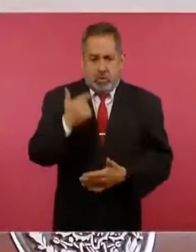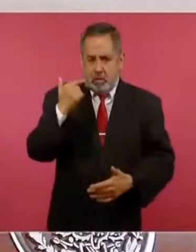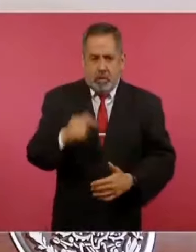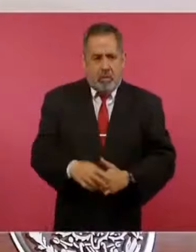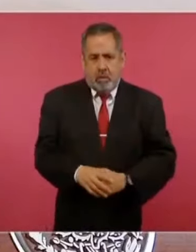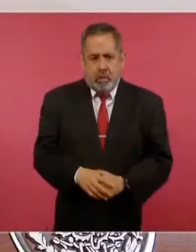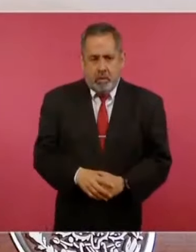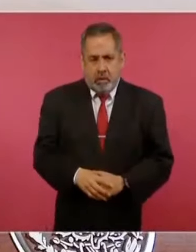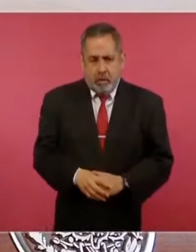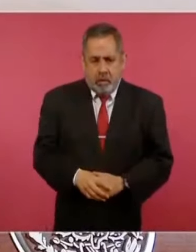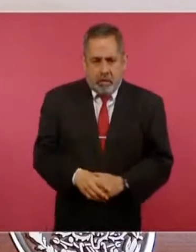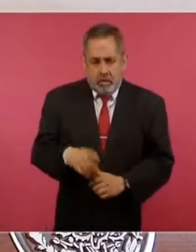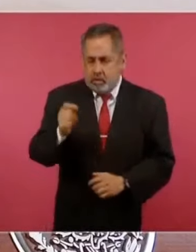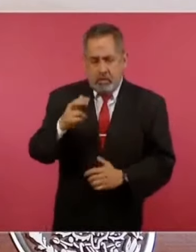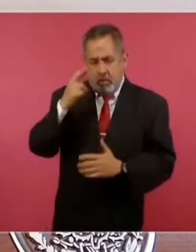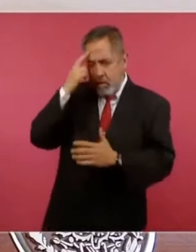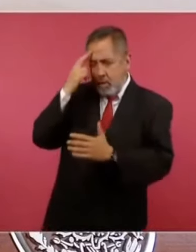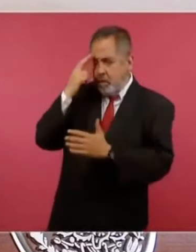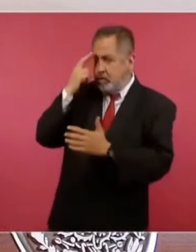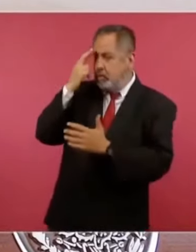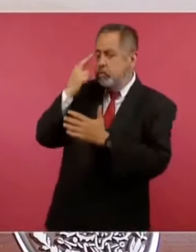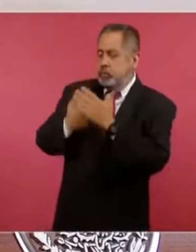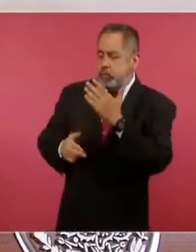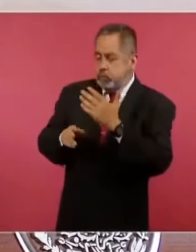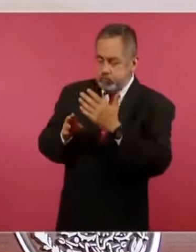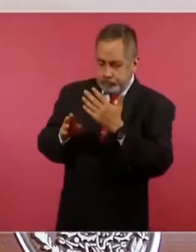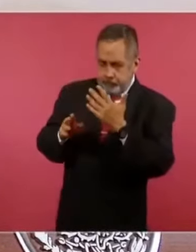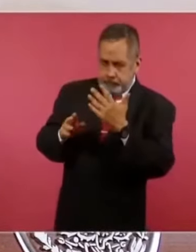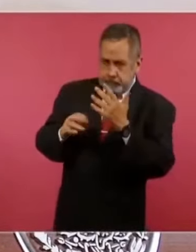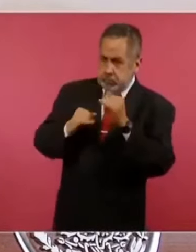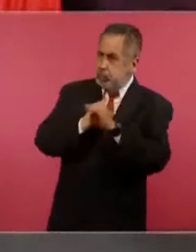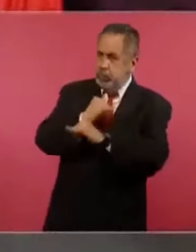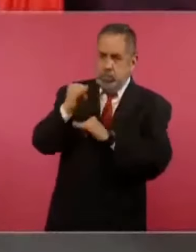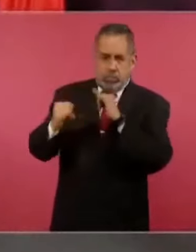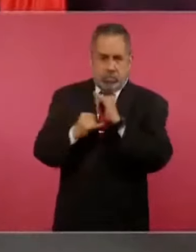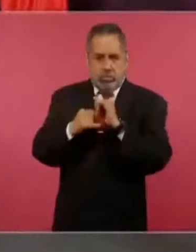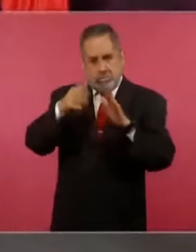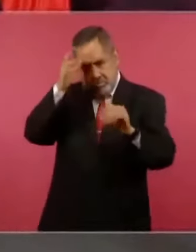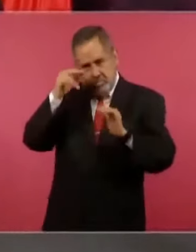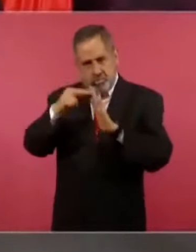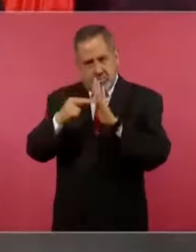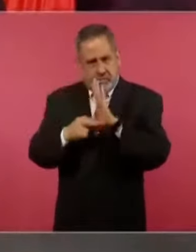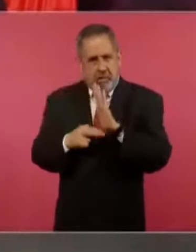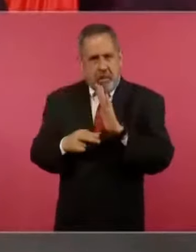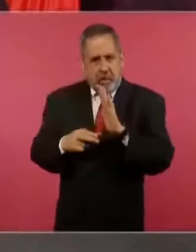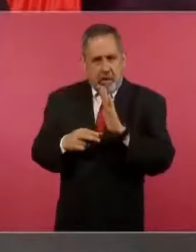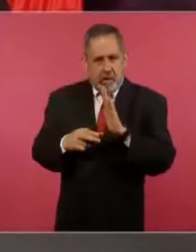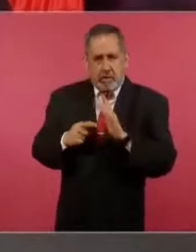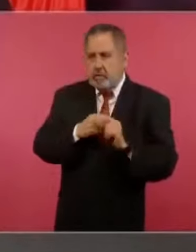a eso es violatorio de todas las normas de política exterior.